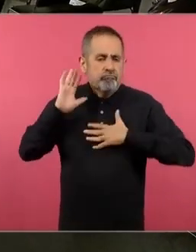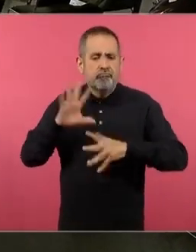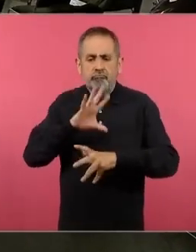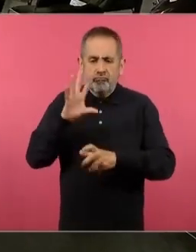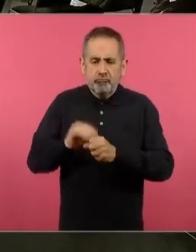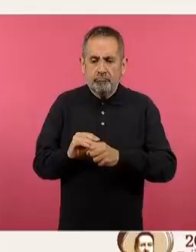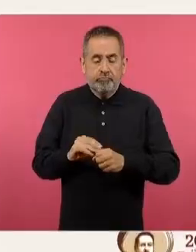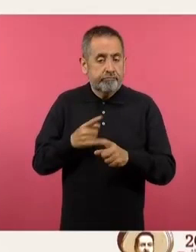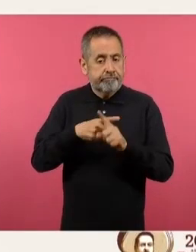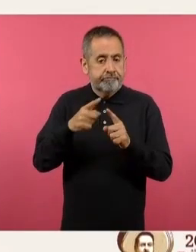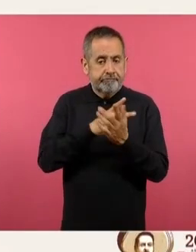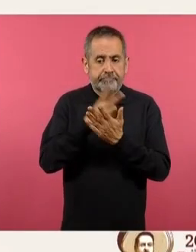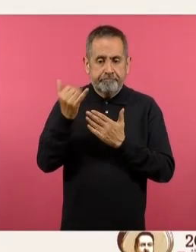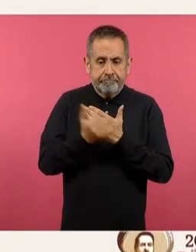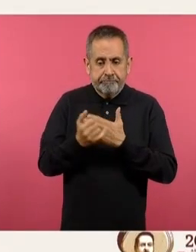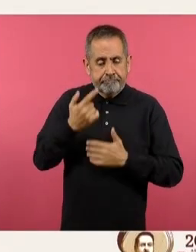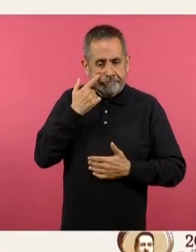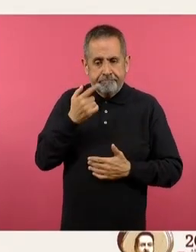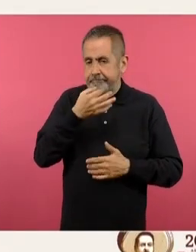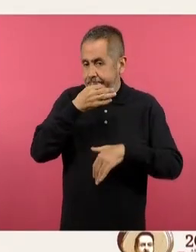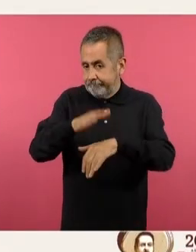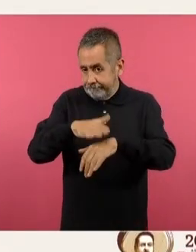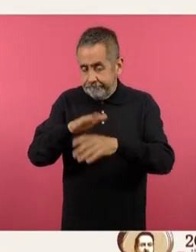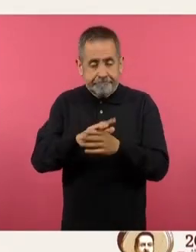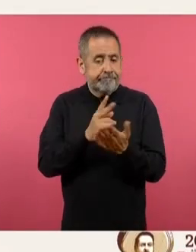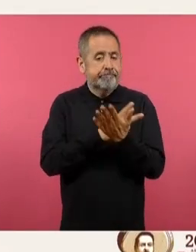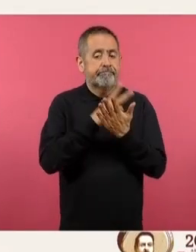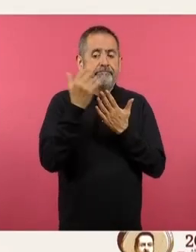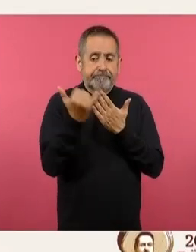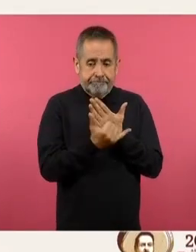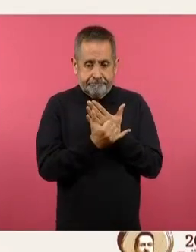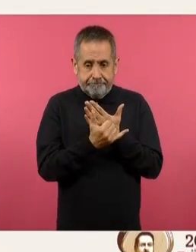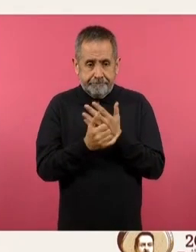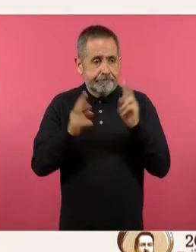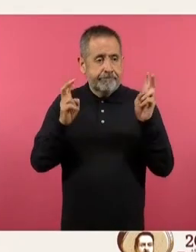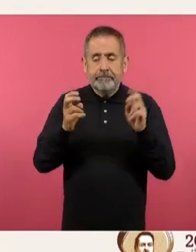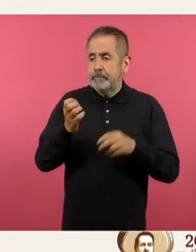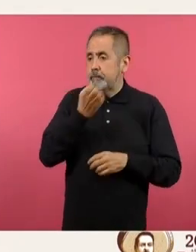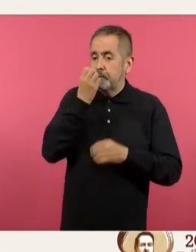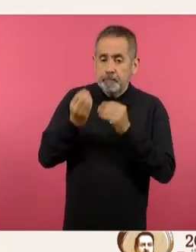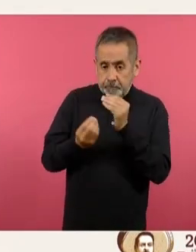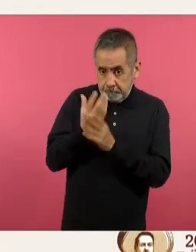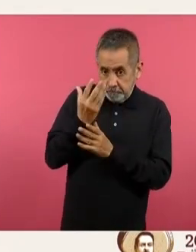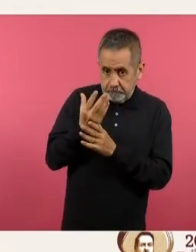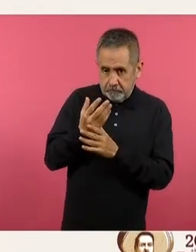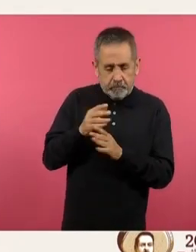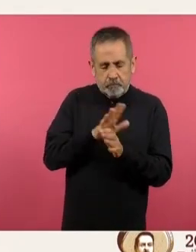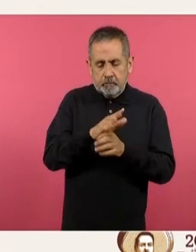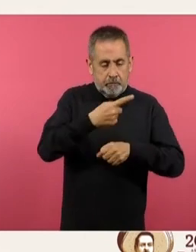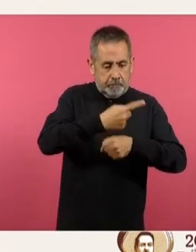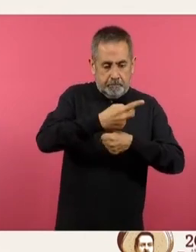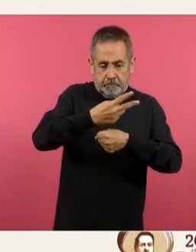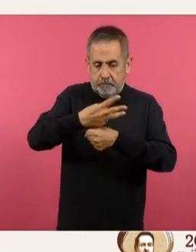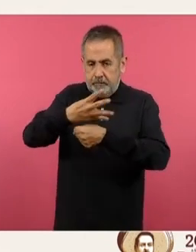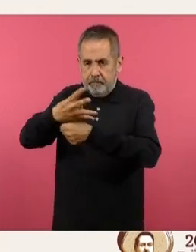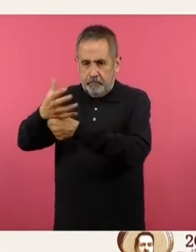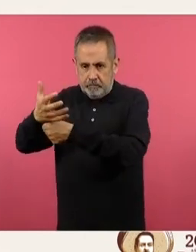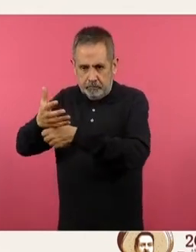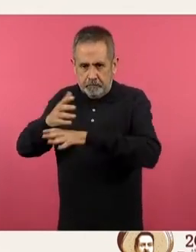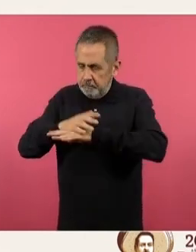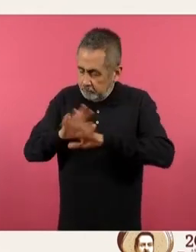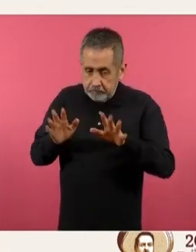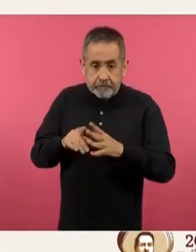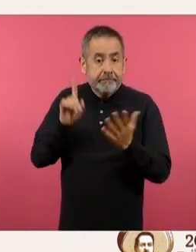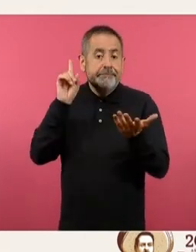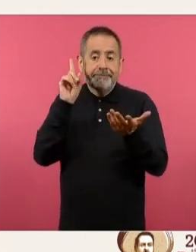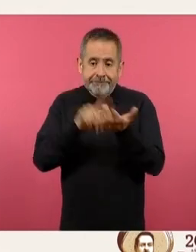los proyectos, quiero avisarles a todos, todos los proyectos de la Nueva Escuela Mexicana, del grado que ustedes necesiten identificar,